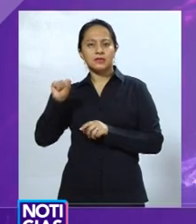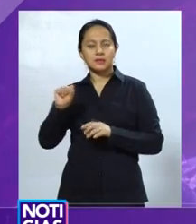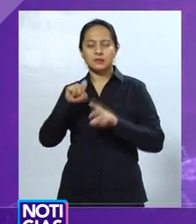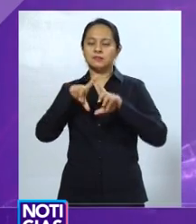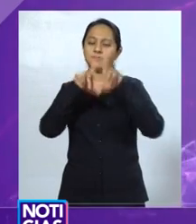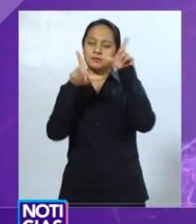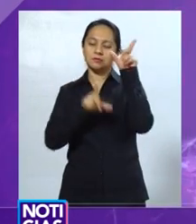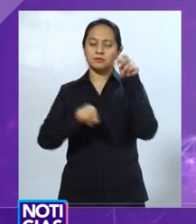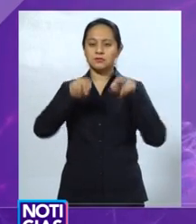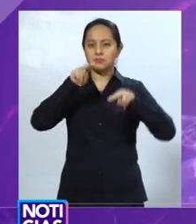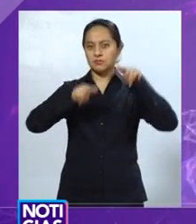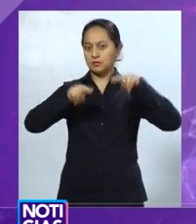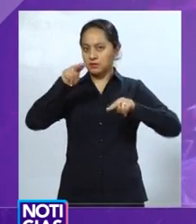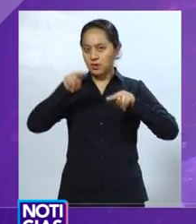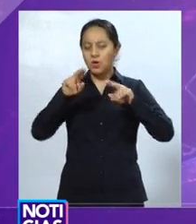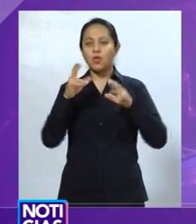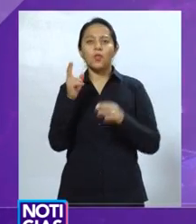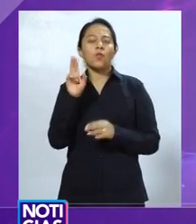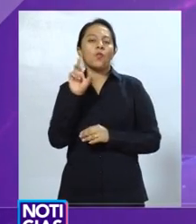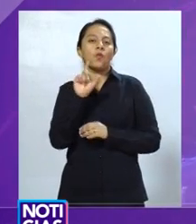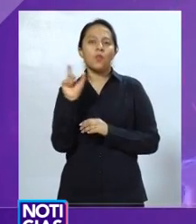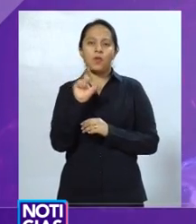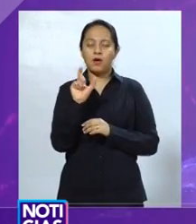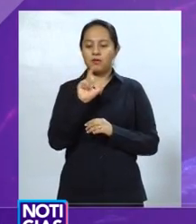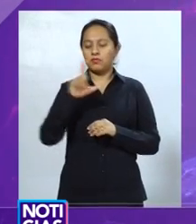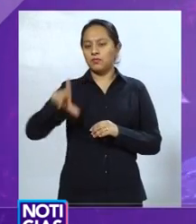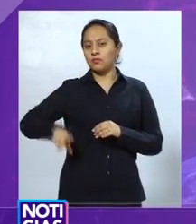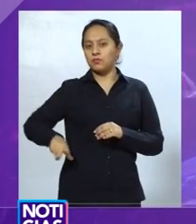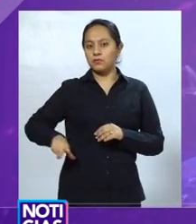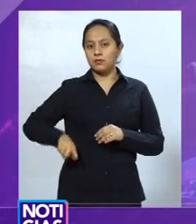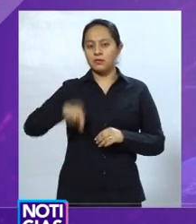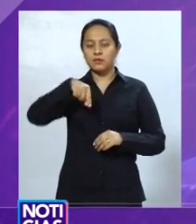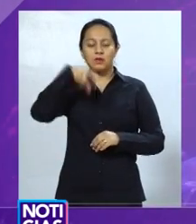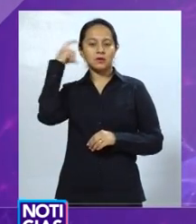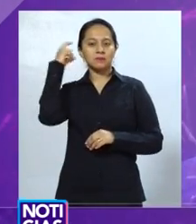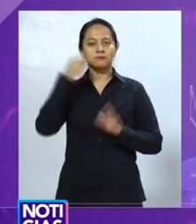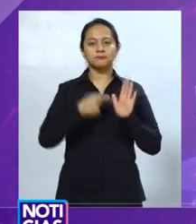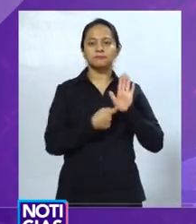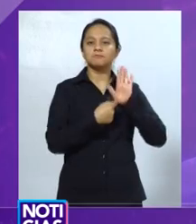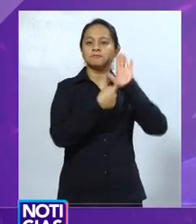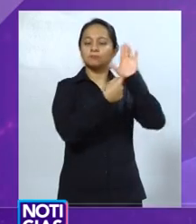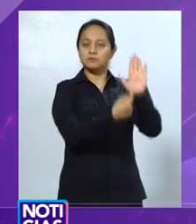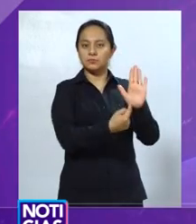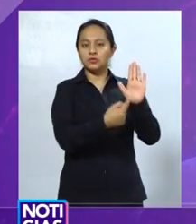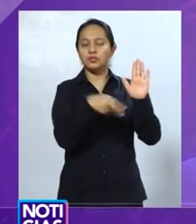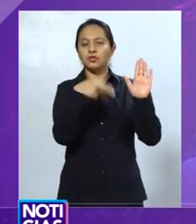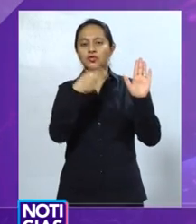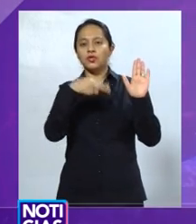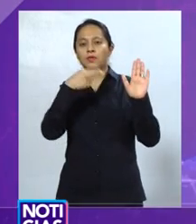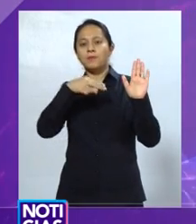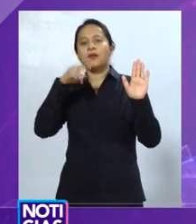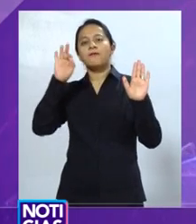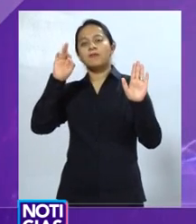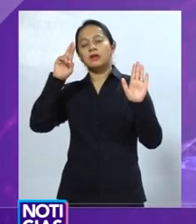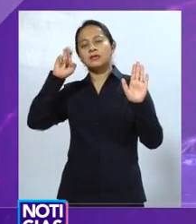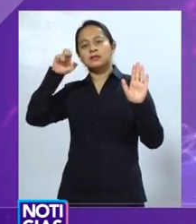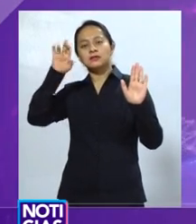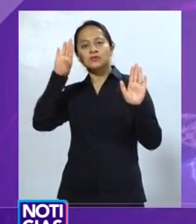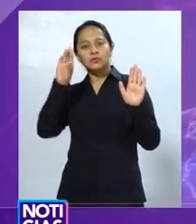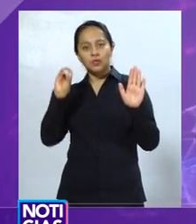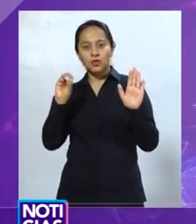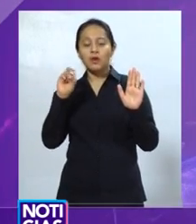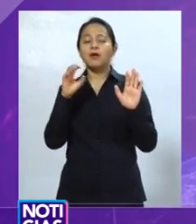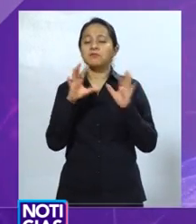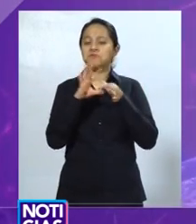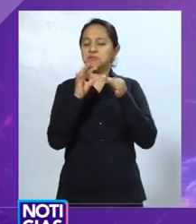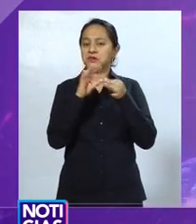registra un alza en algunas entidades federativas. Por ello, ¿se tiene que utilizar la inteligencia policial con un enfoque regional?